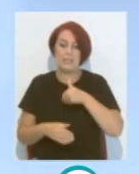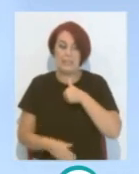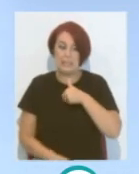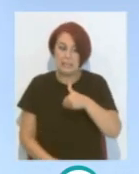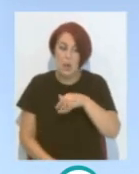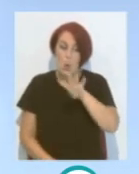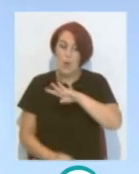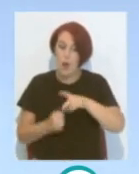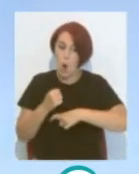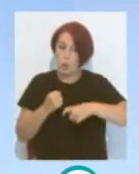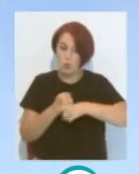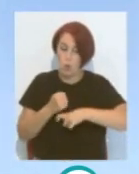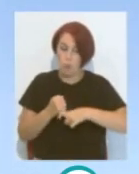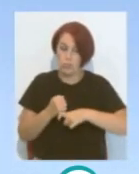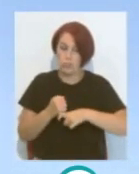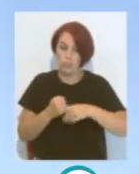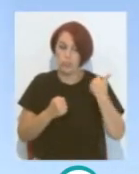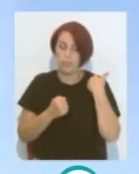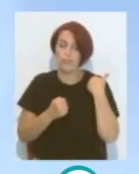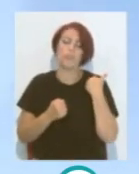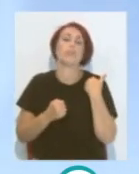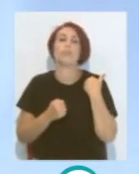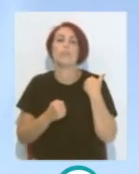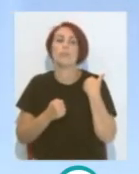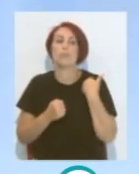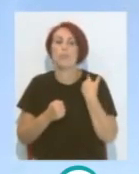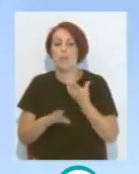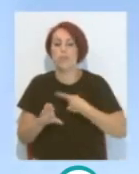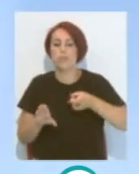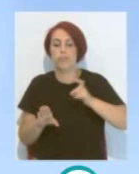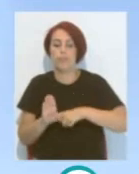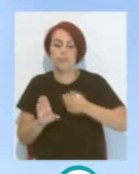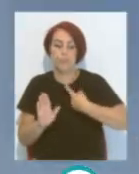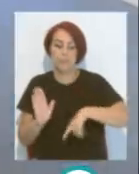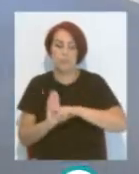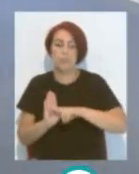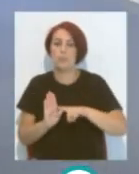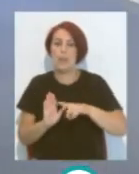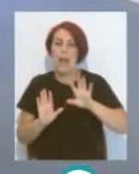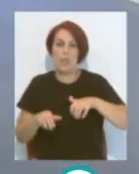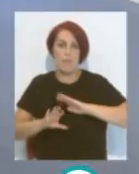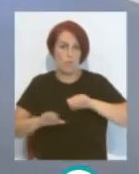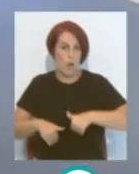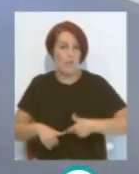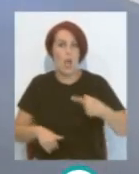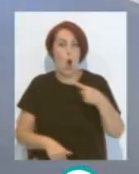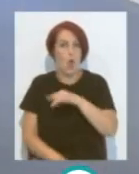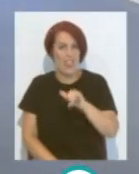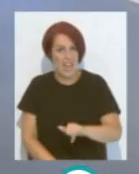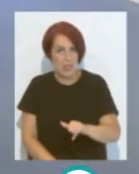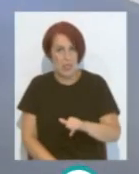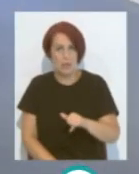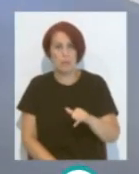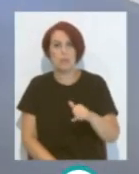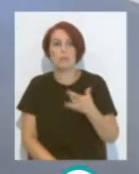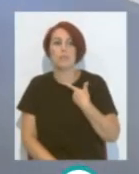agosto Estaba la incorporación De volver al Cádiz De Sergio González Desde